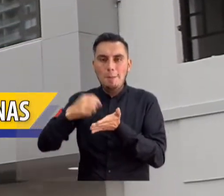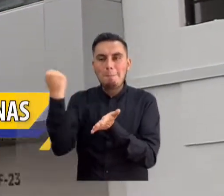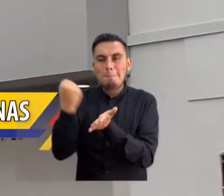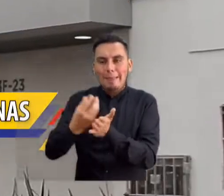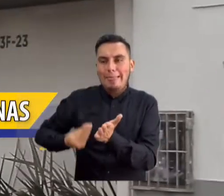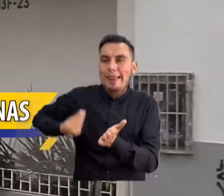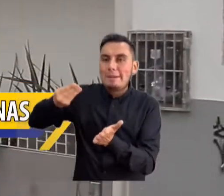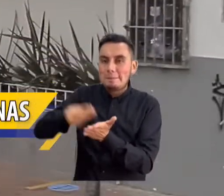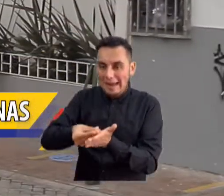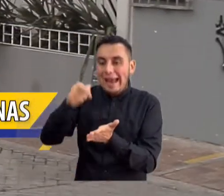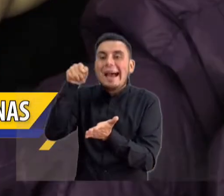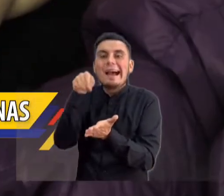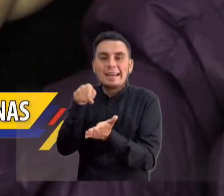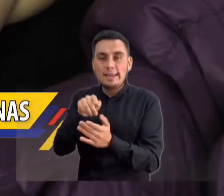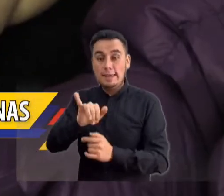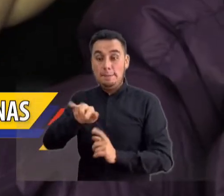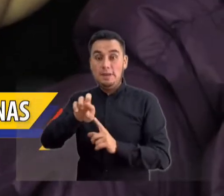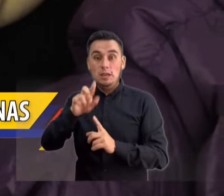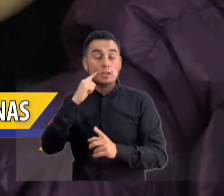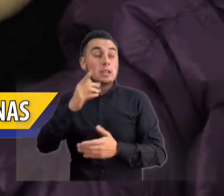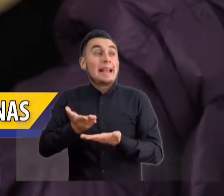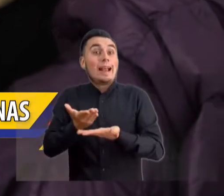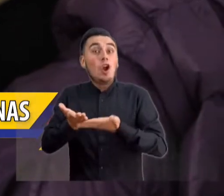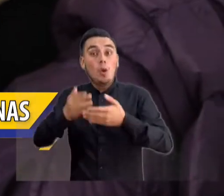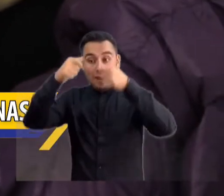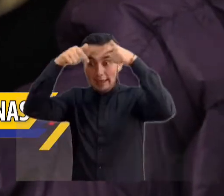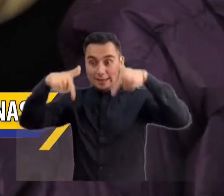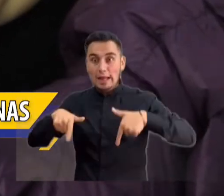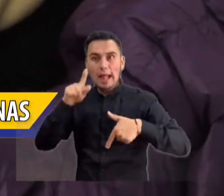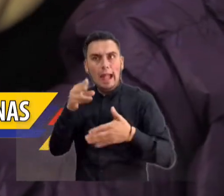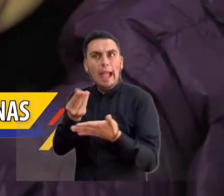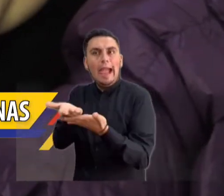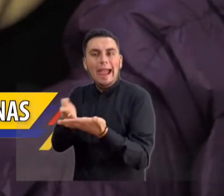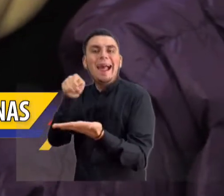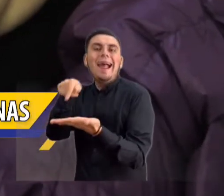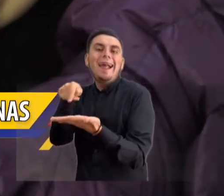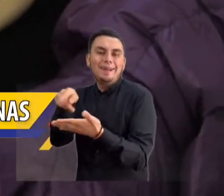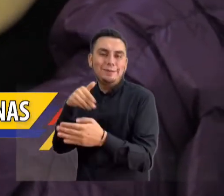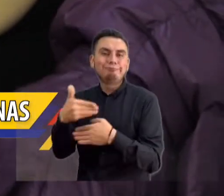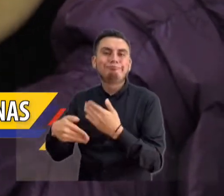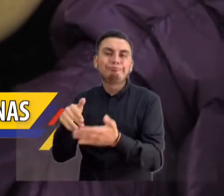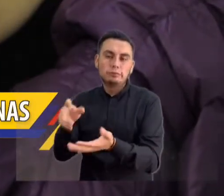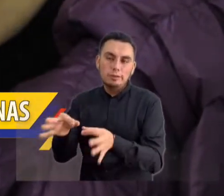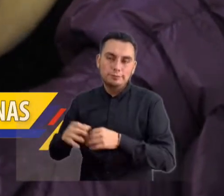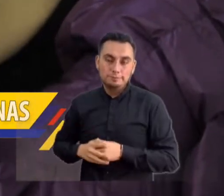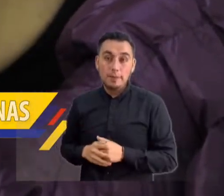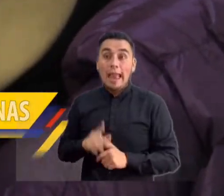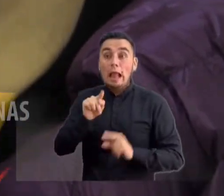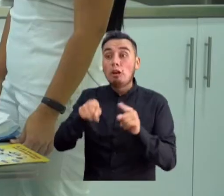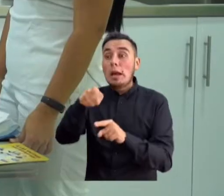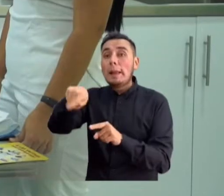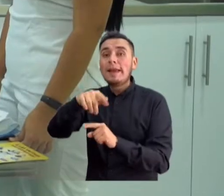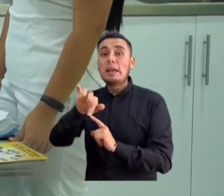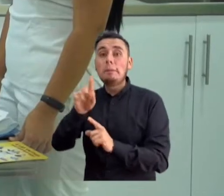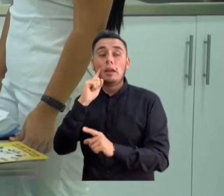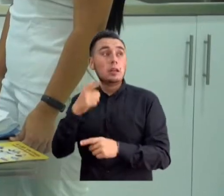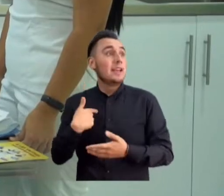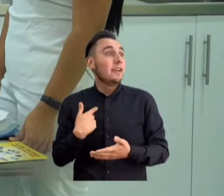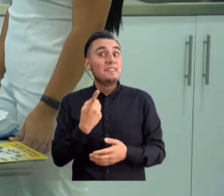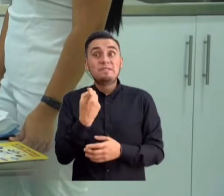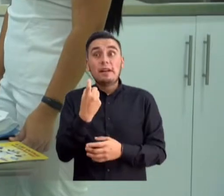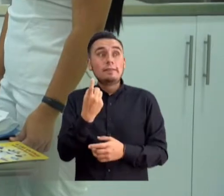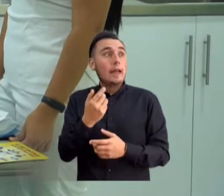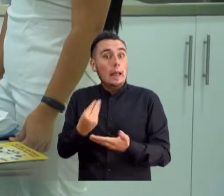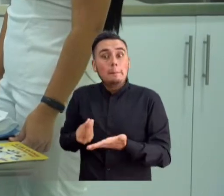facturación, es decir, cuando ya la EPS le cobra al Estado. Según Acemi, hay muchas EPS que aún no tienen